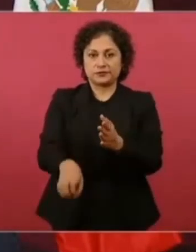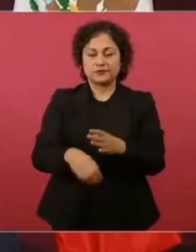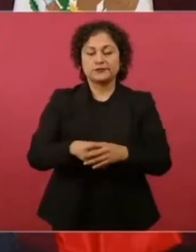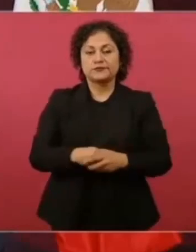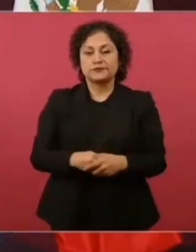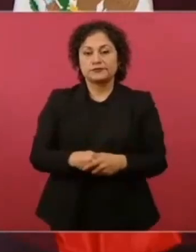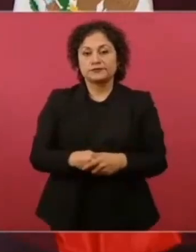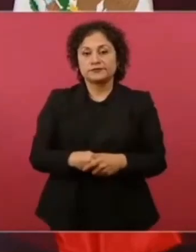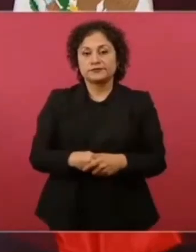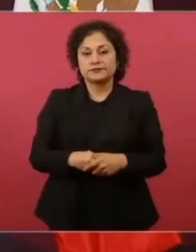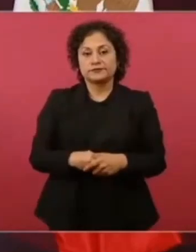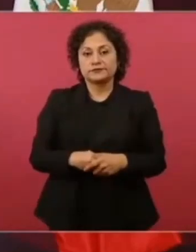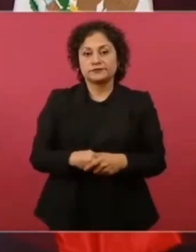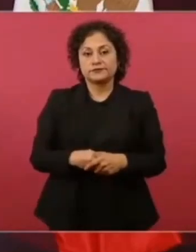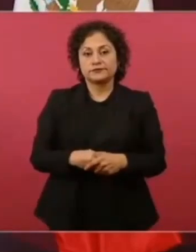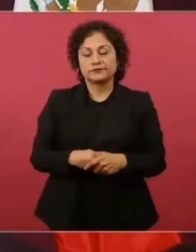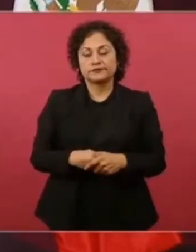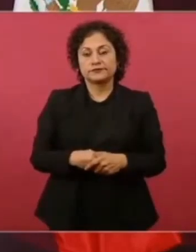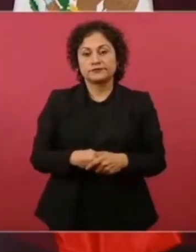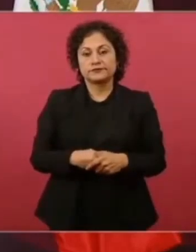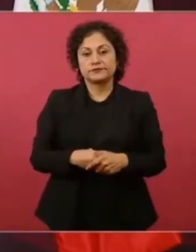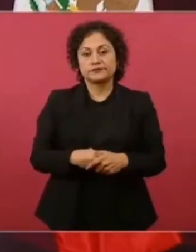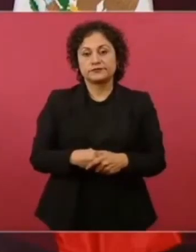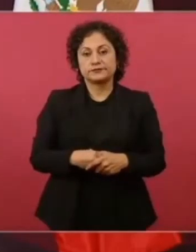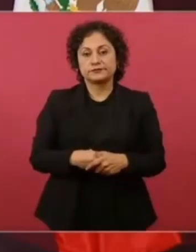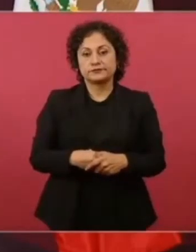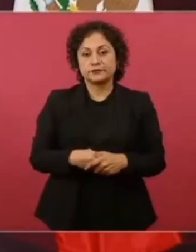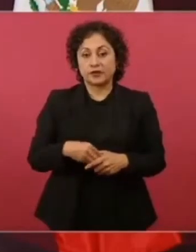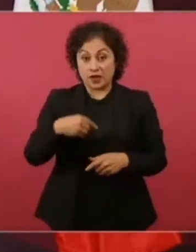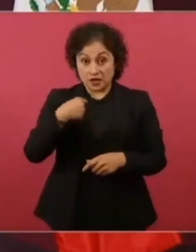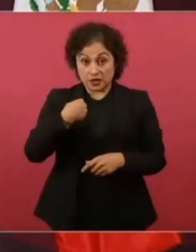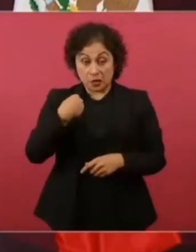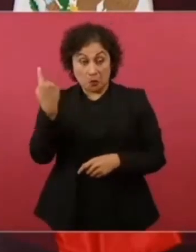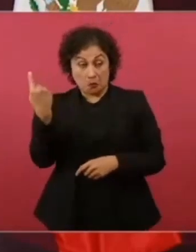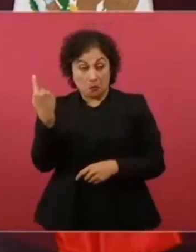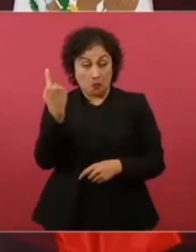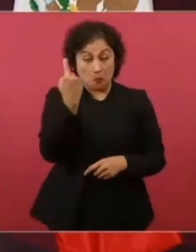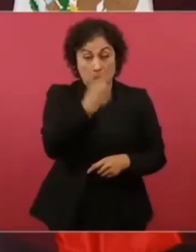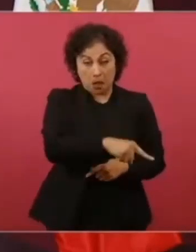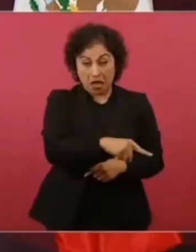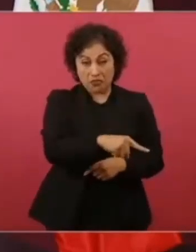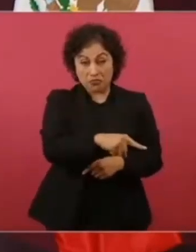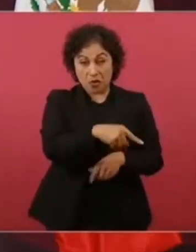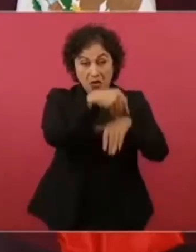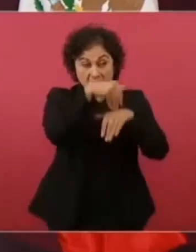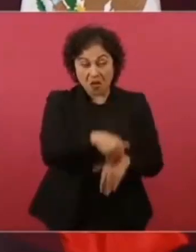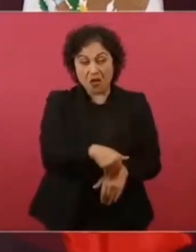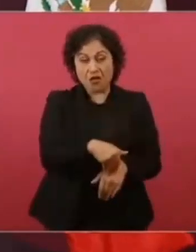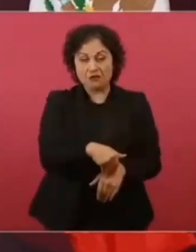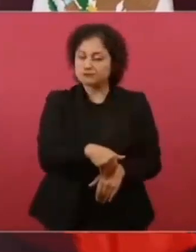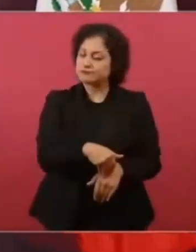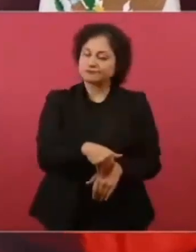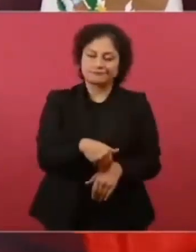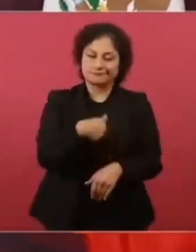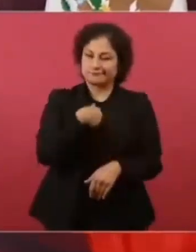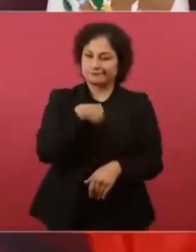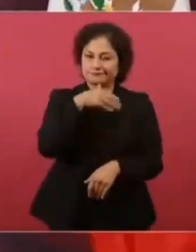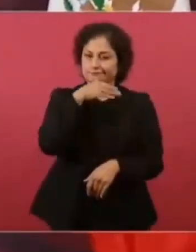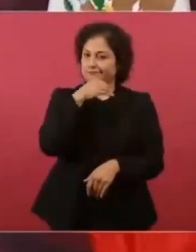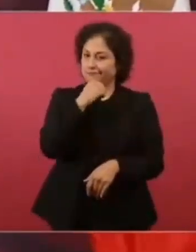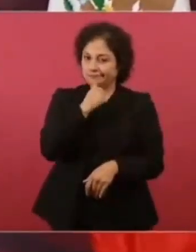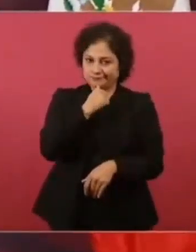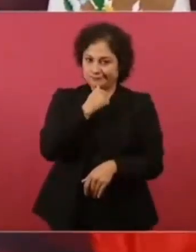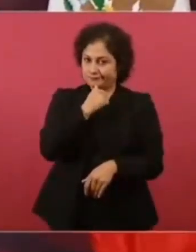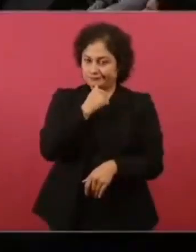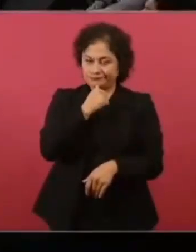hacer las cosas por la fuerza. Nada por la fuerza, todo por la razón y el derecho. Y